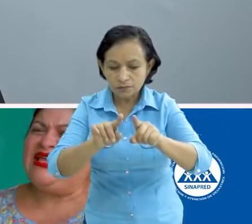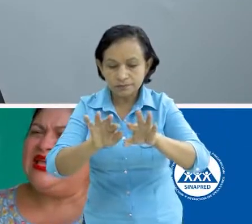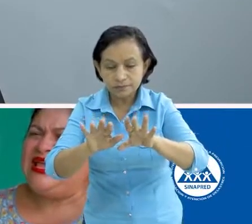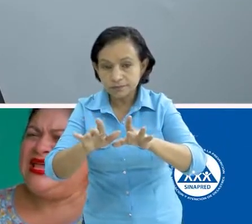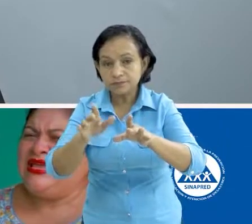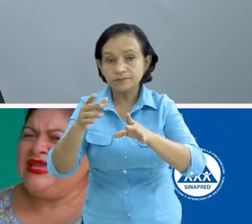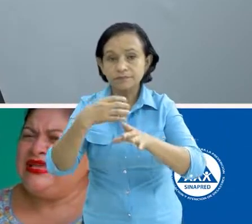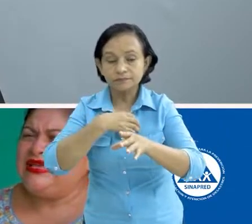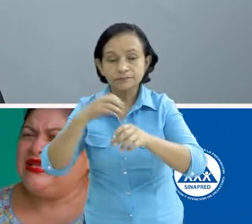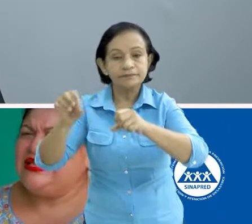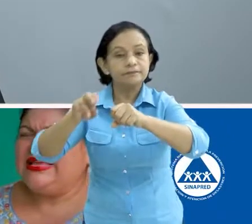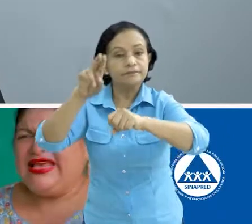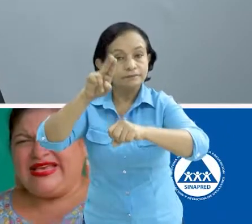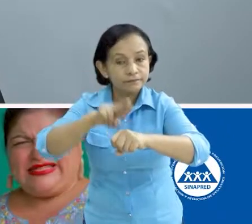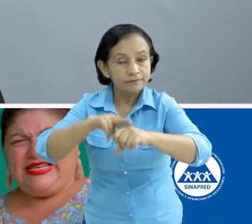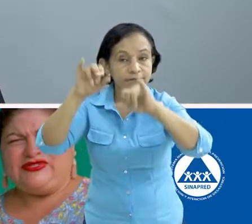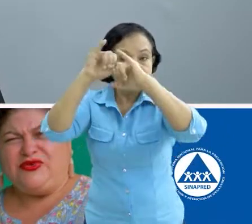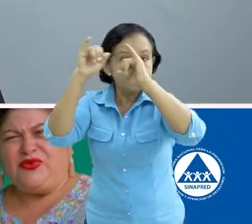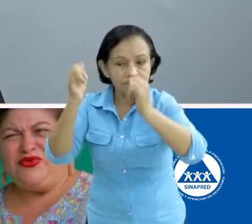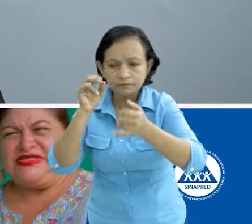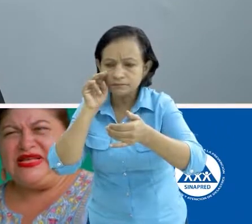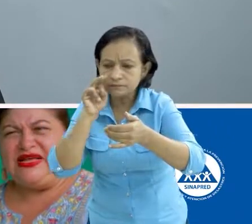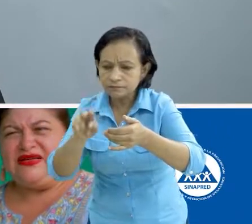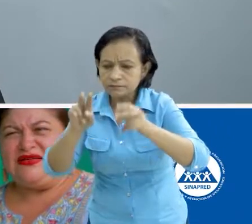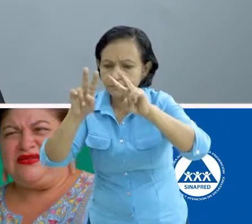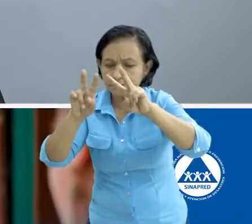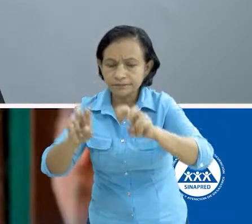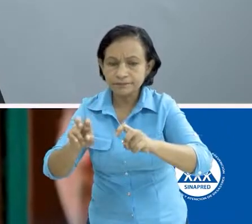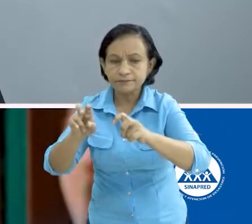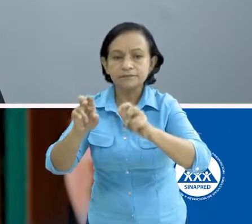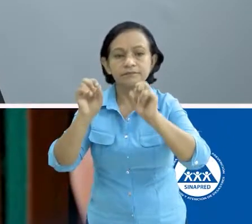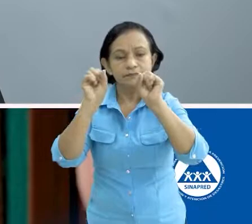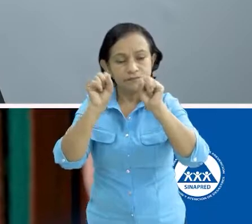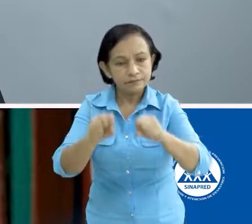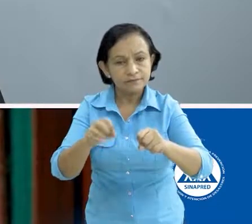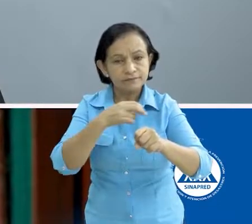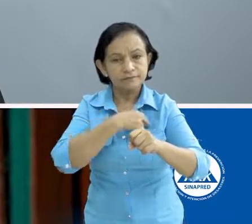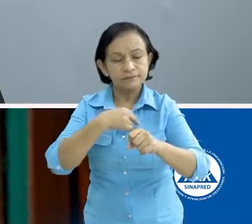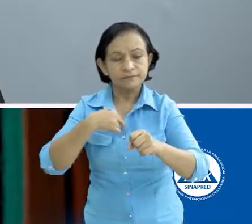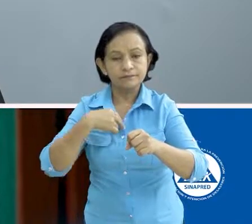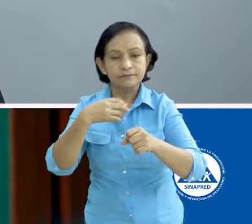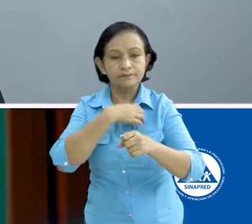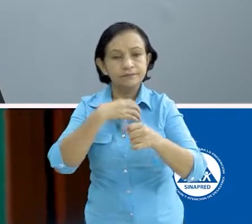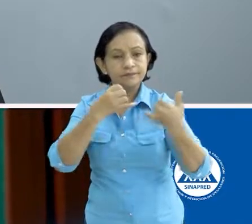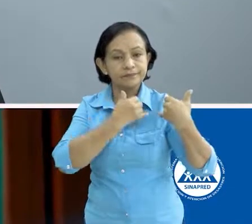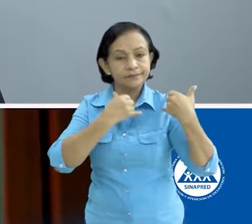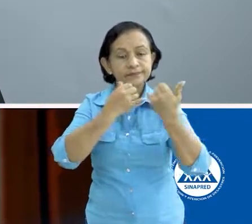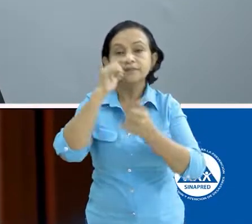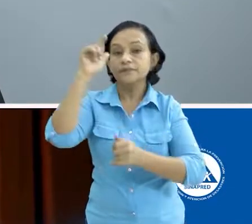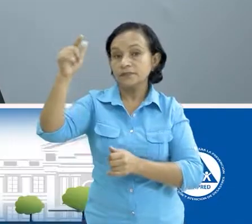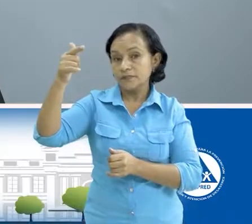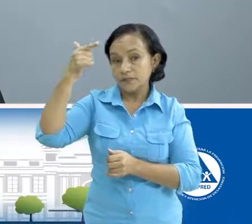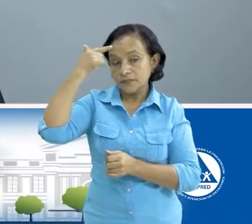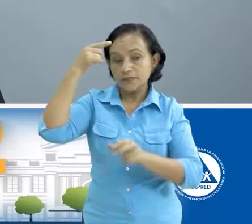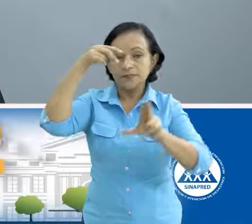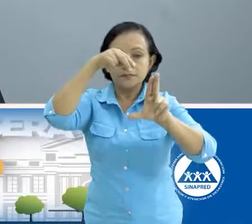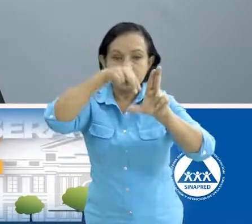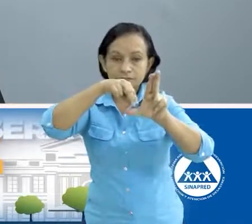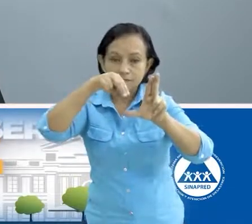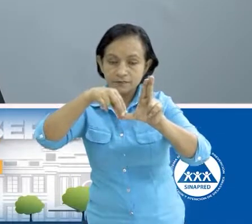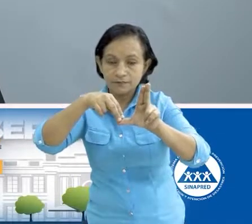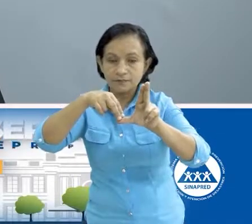nacionales e internacionales que están disponibles por nuestras instituciones de gobierno, por SINAPRE,